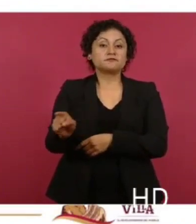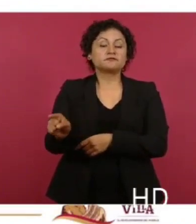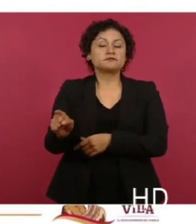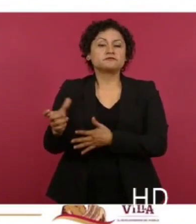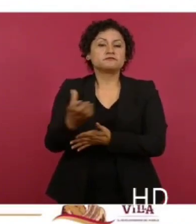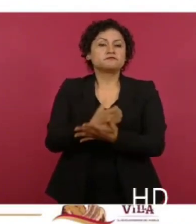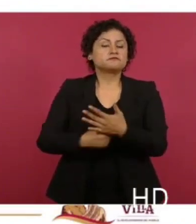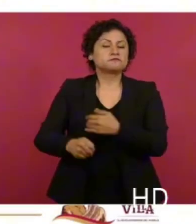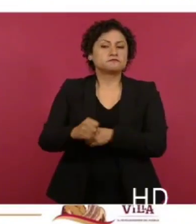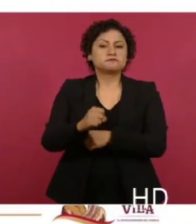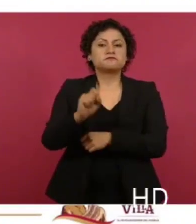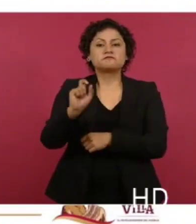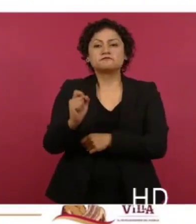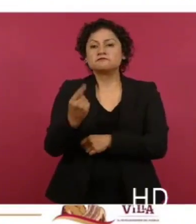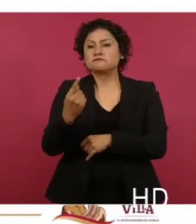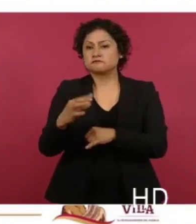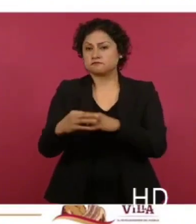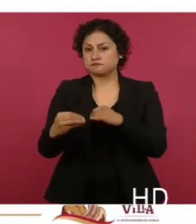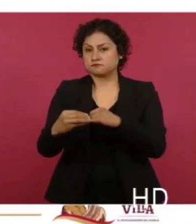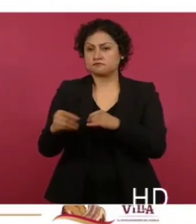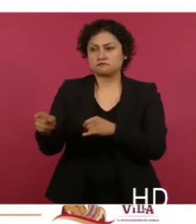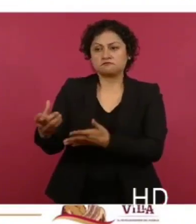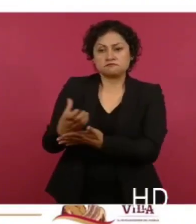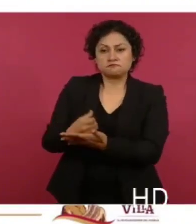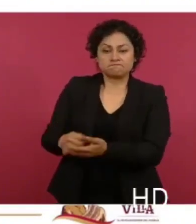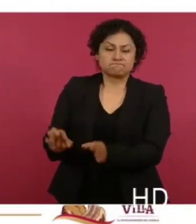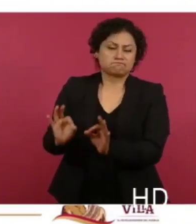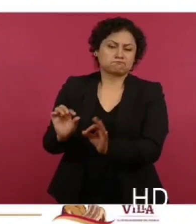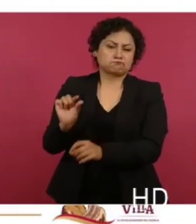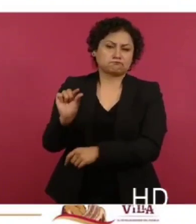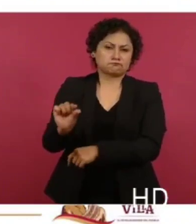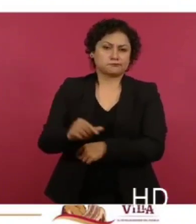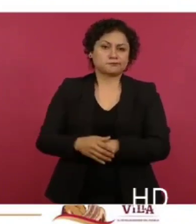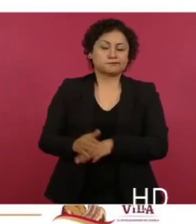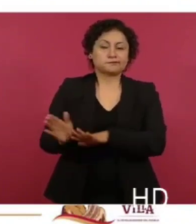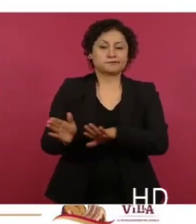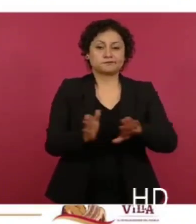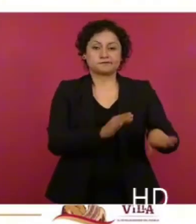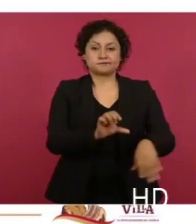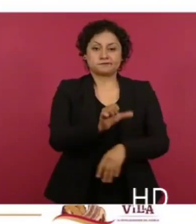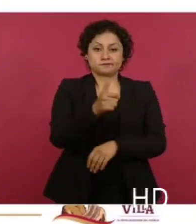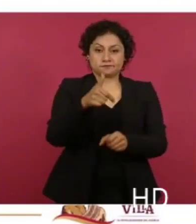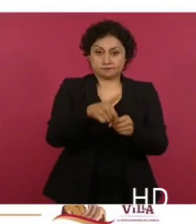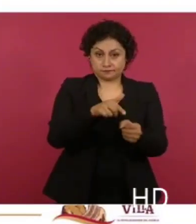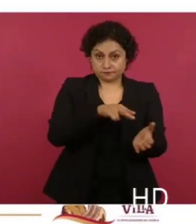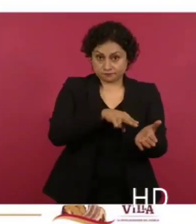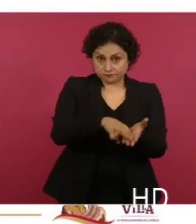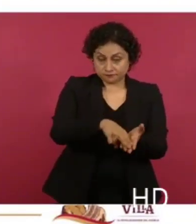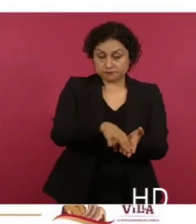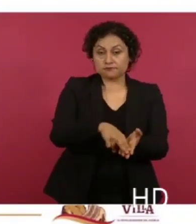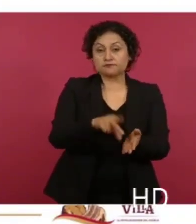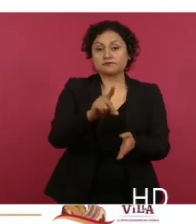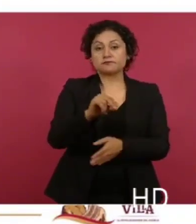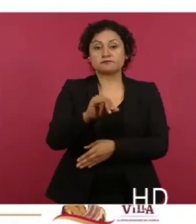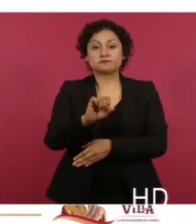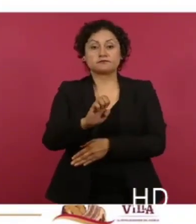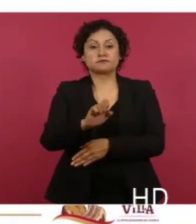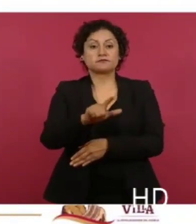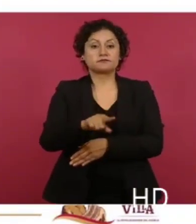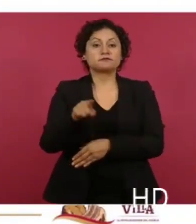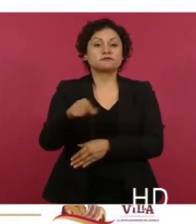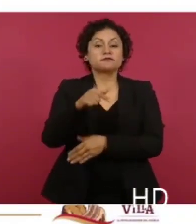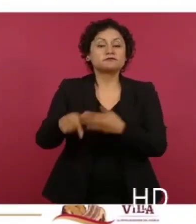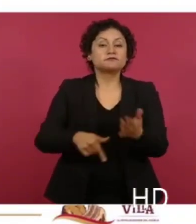utilidad de 21 centavos para el proveedor. Respecto al diésel, finalmente, nos encontramos que en la capital de